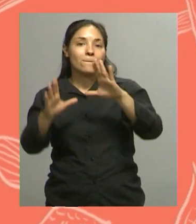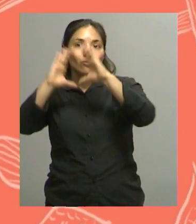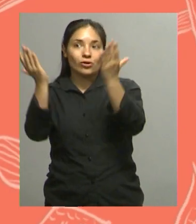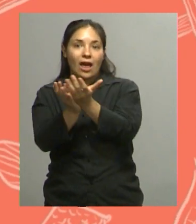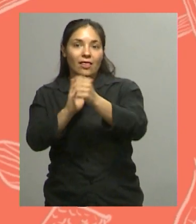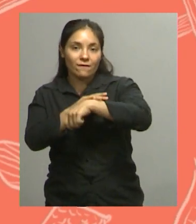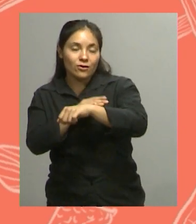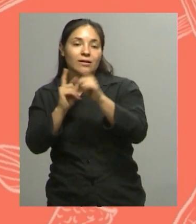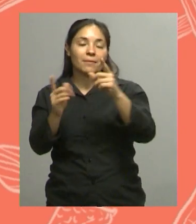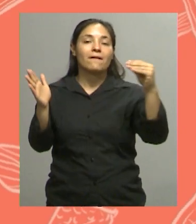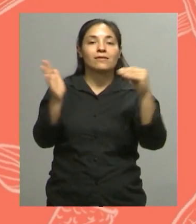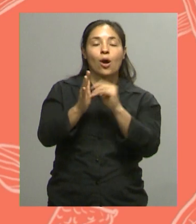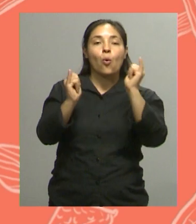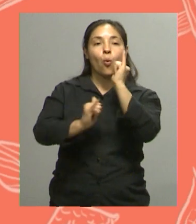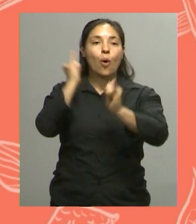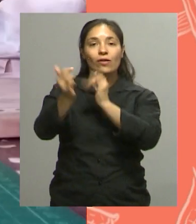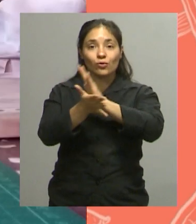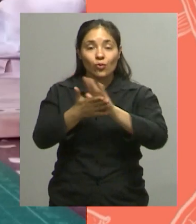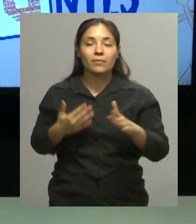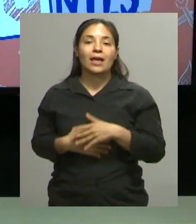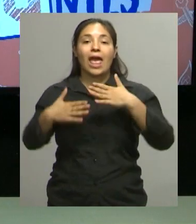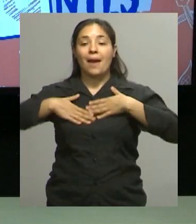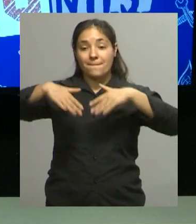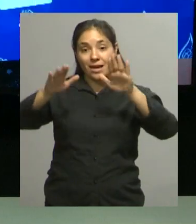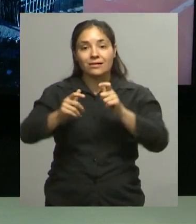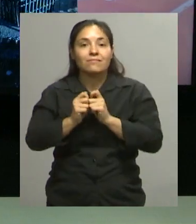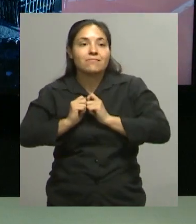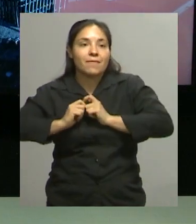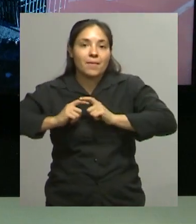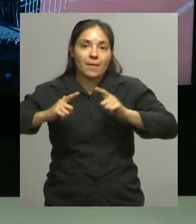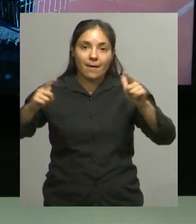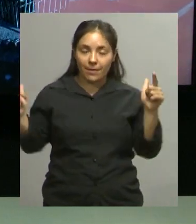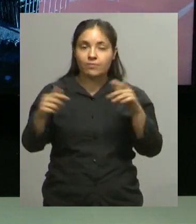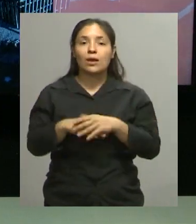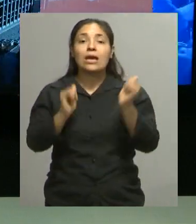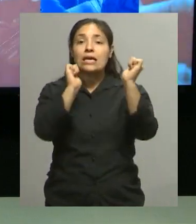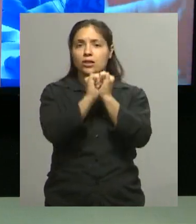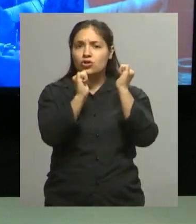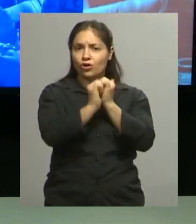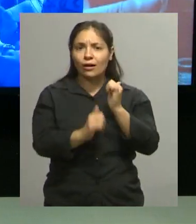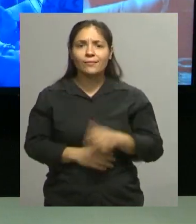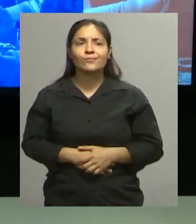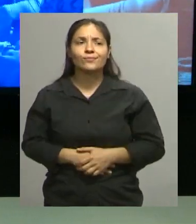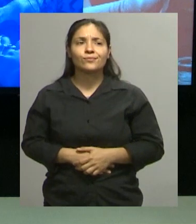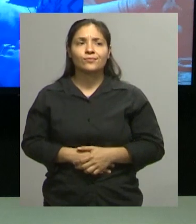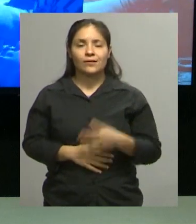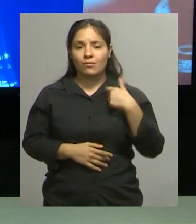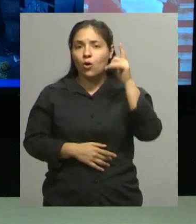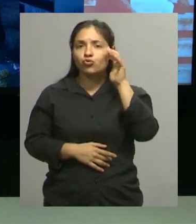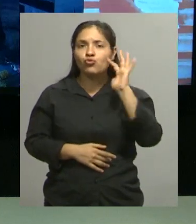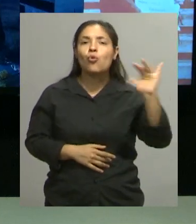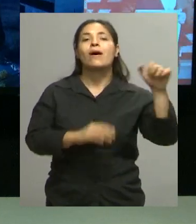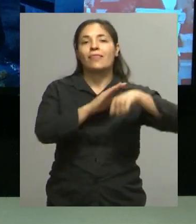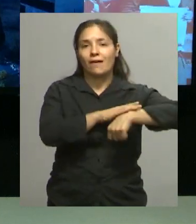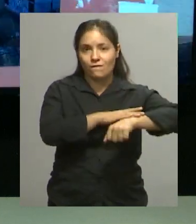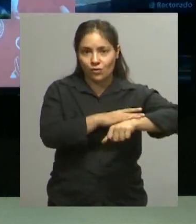con un nuevo cuento que se llama Una Esperanza que Crece que cuenta la historia de un club de fútbol o los sueños de un club de fútbol que